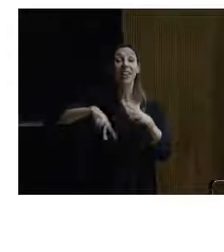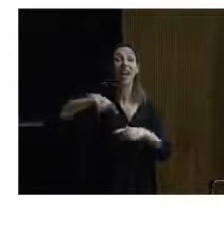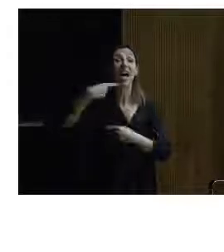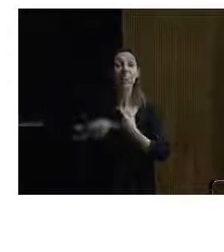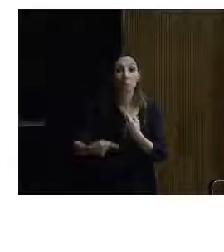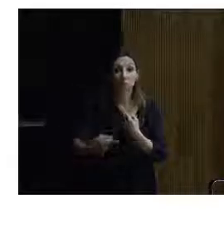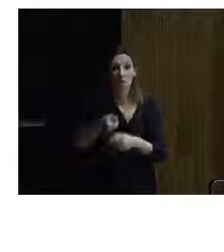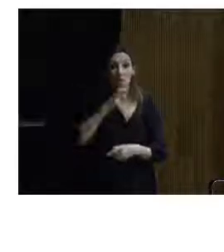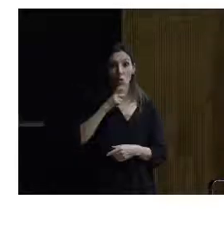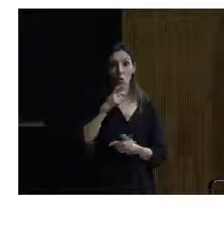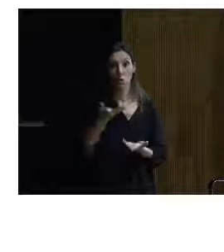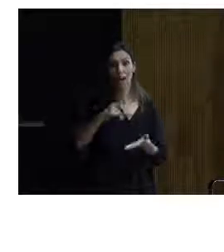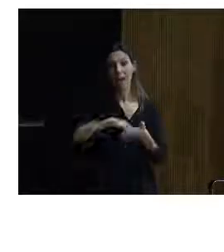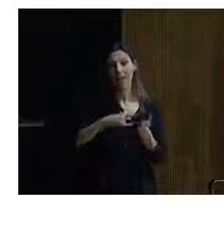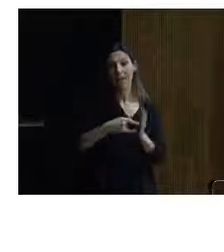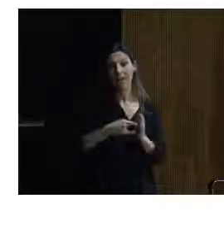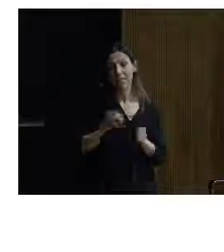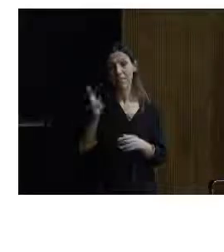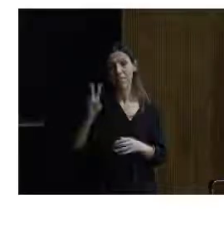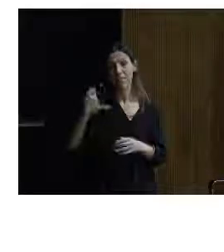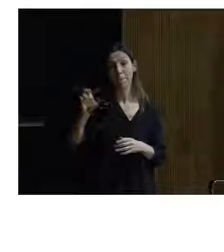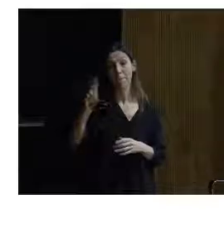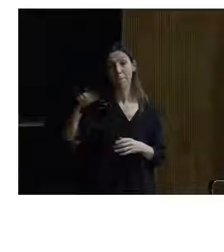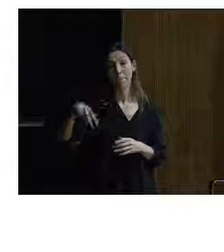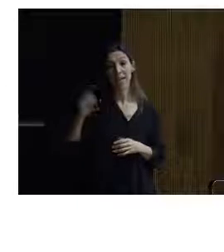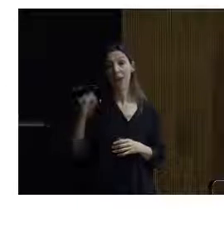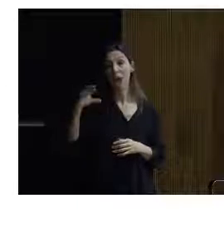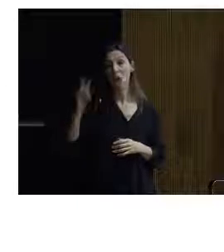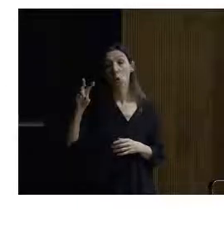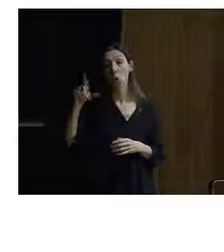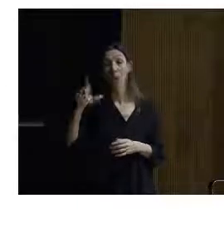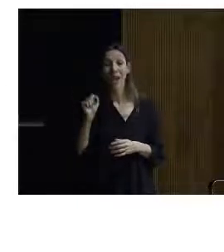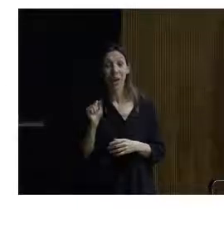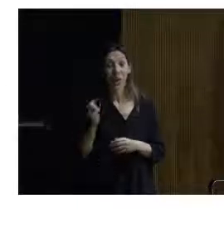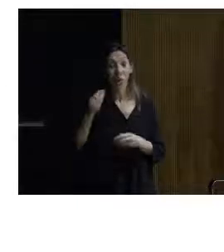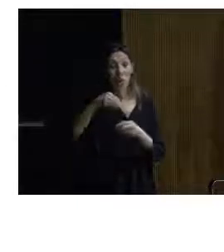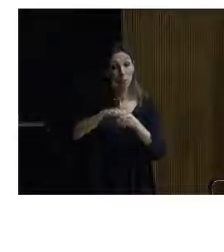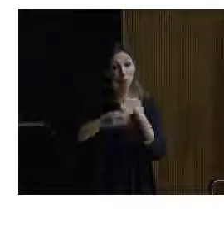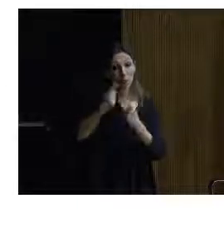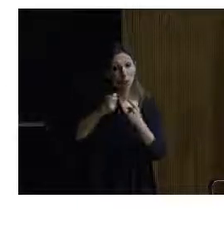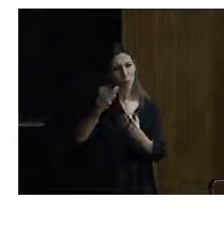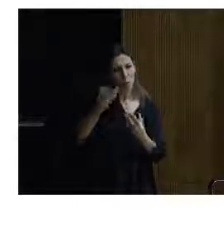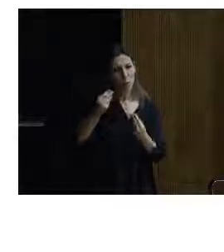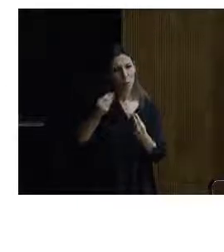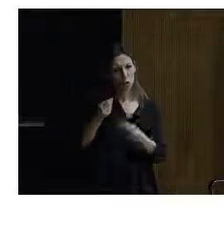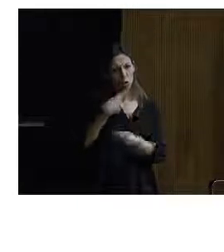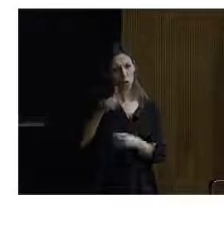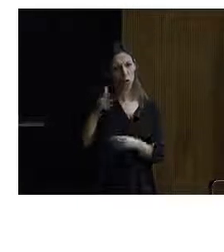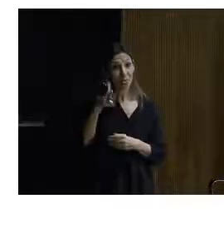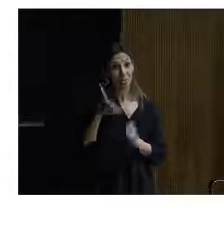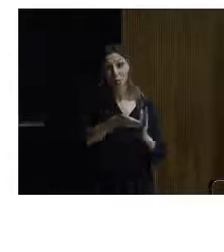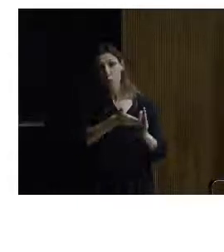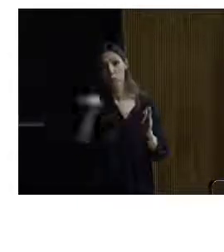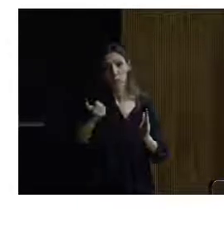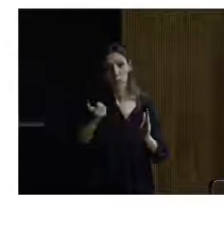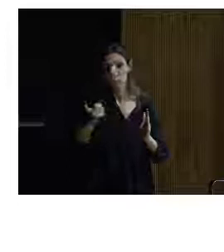La arquitectura vernácula tiene muchísima información que tampoco tenemos derecho a quitar. Hoy